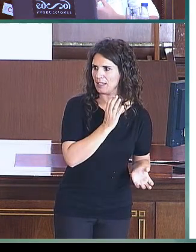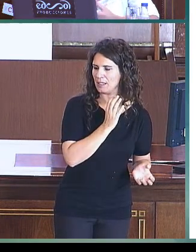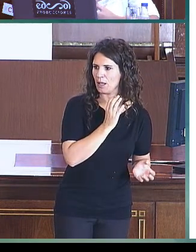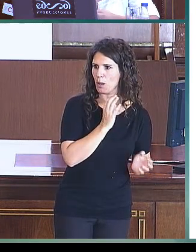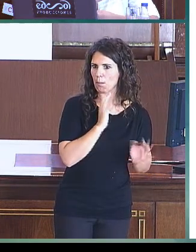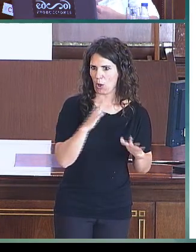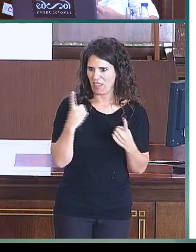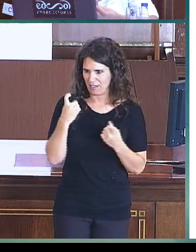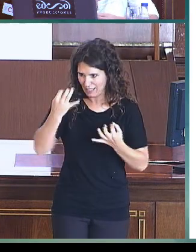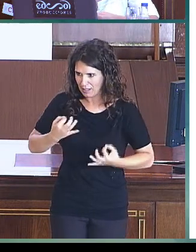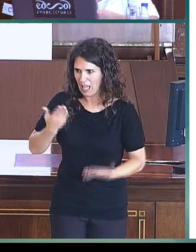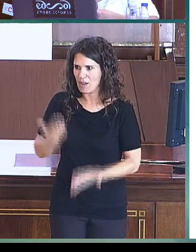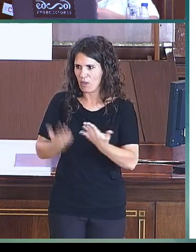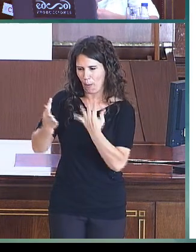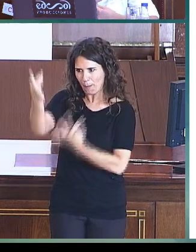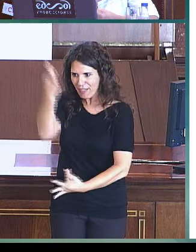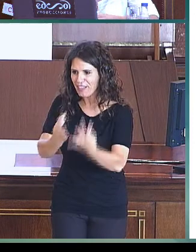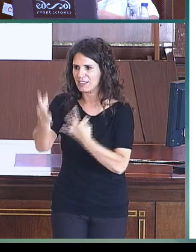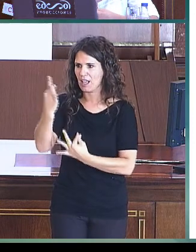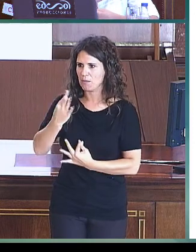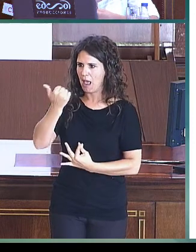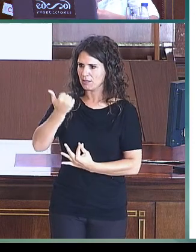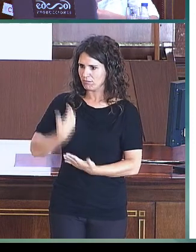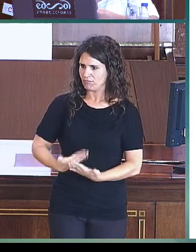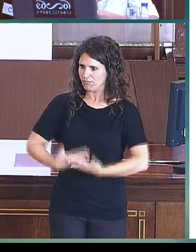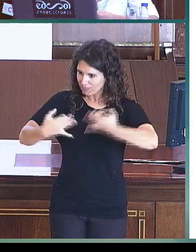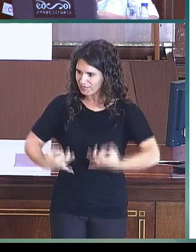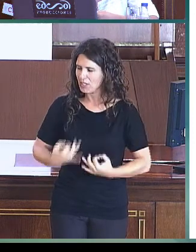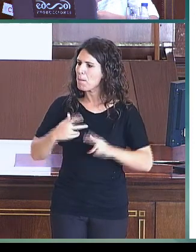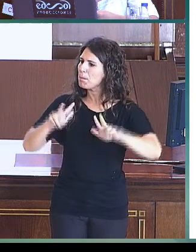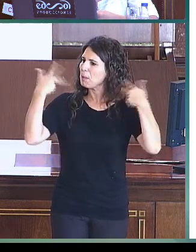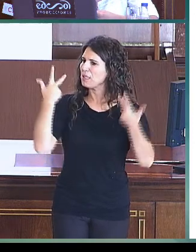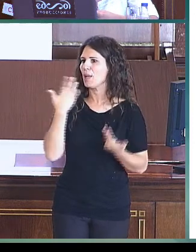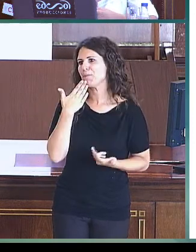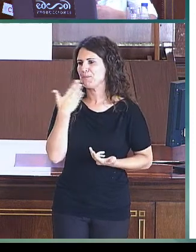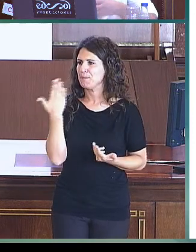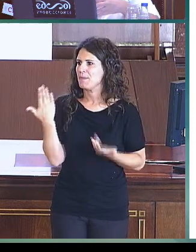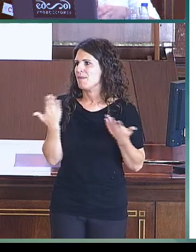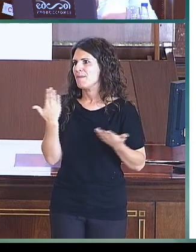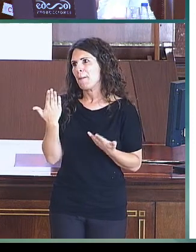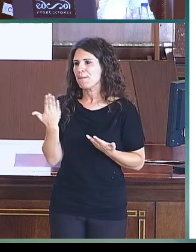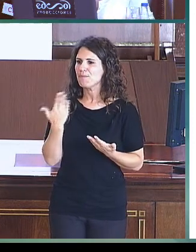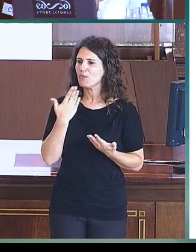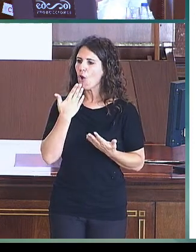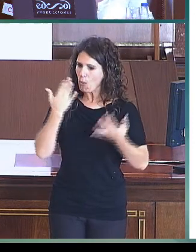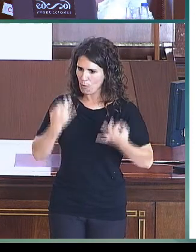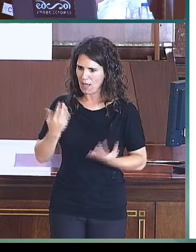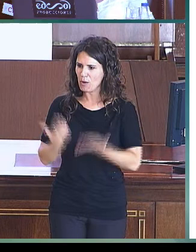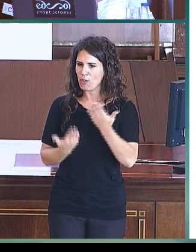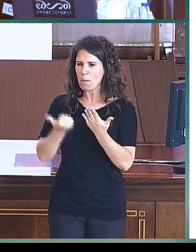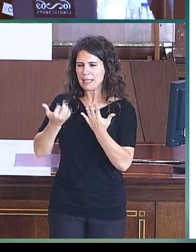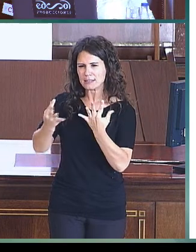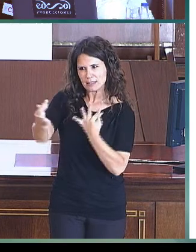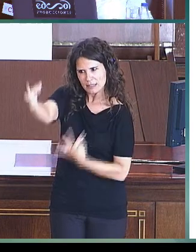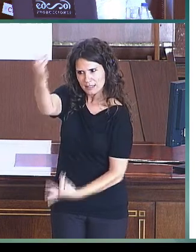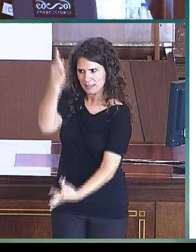una evaluación más precisa, de más precisión, que nos permita hacer una evaluación más fina.